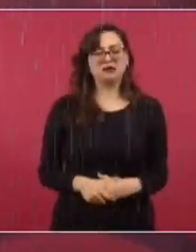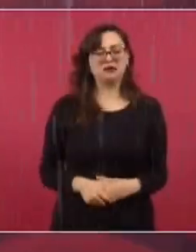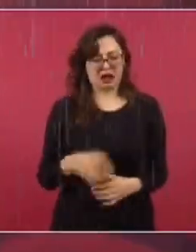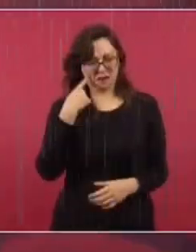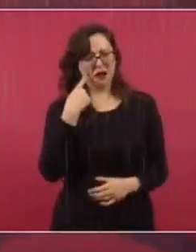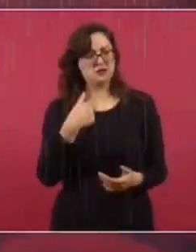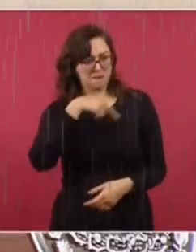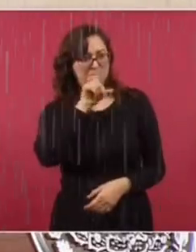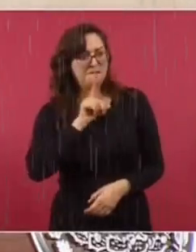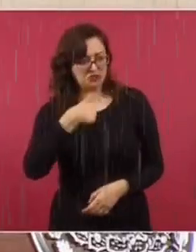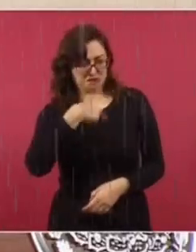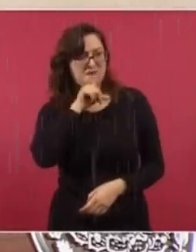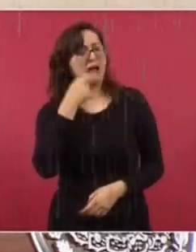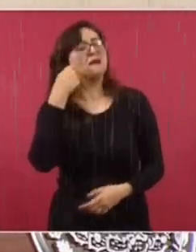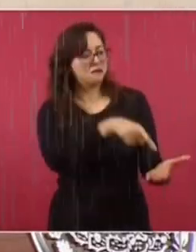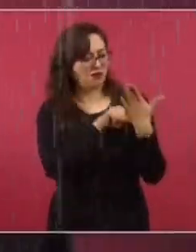desmientan.